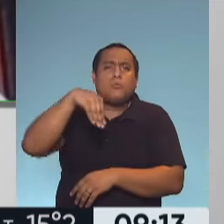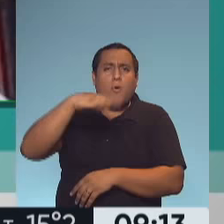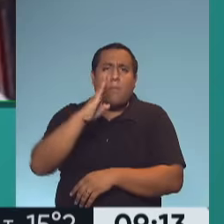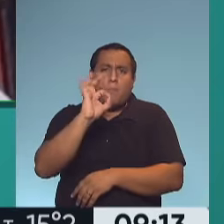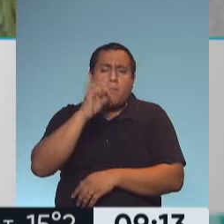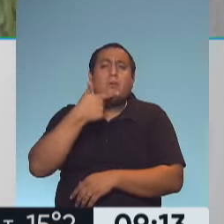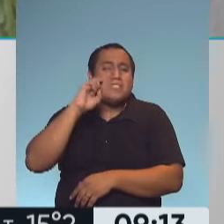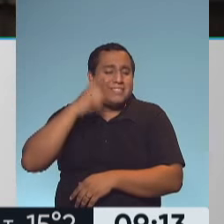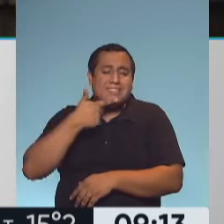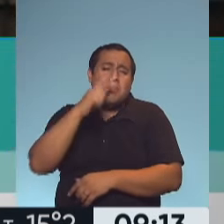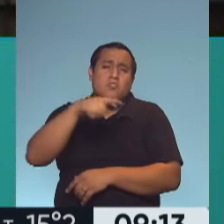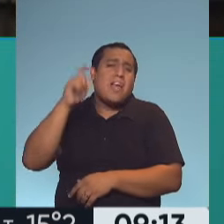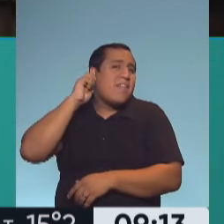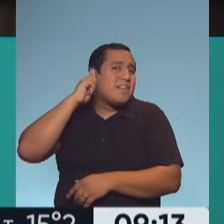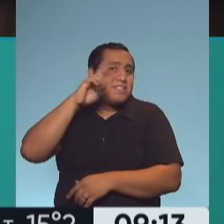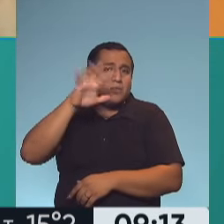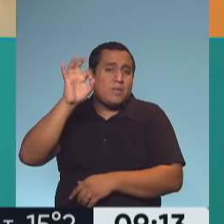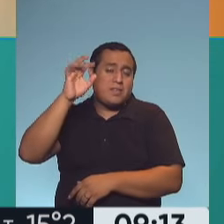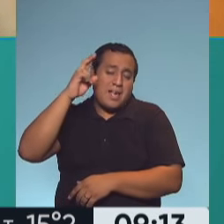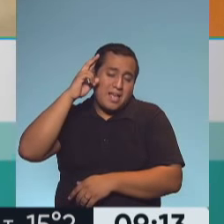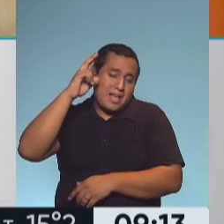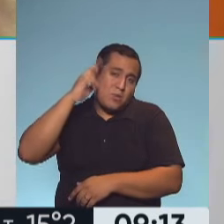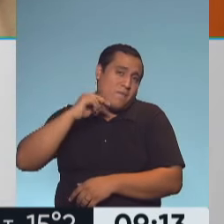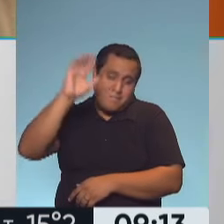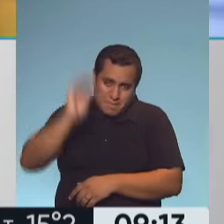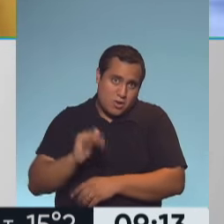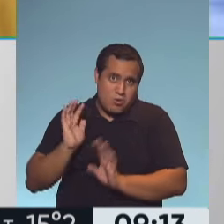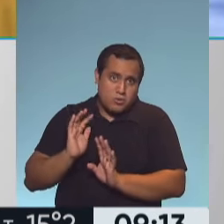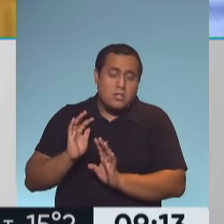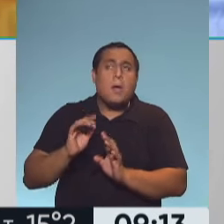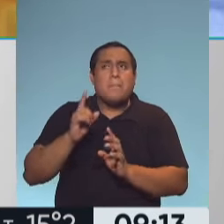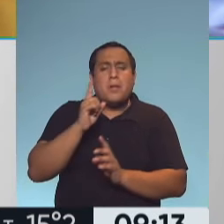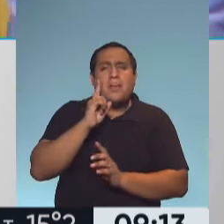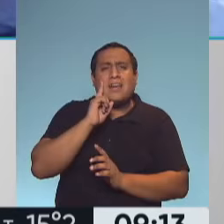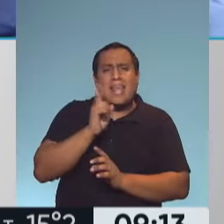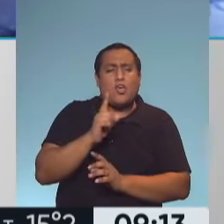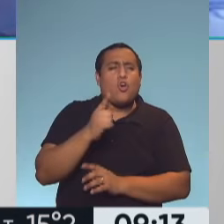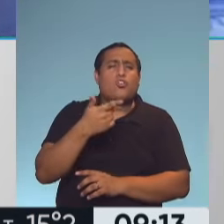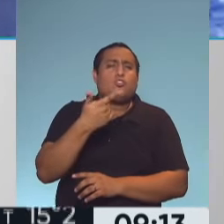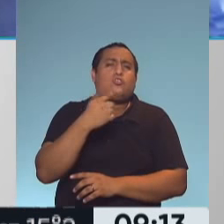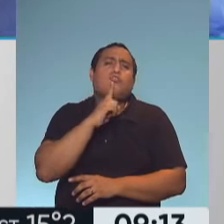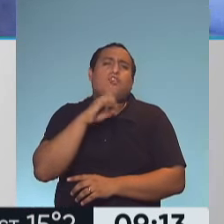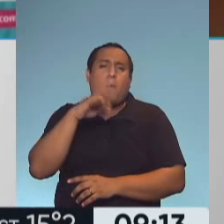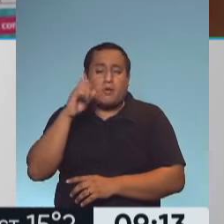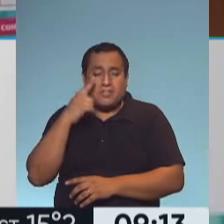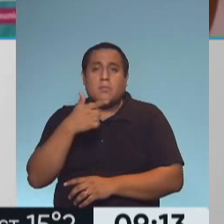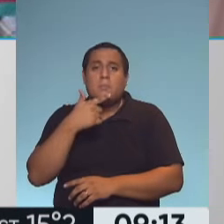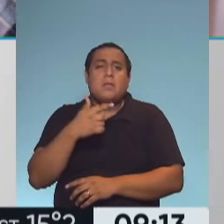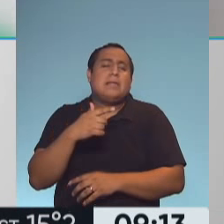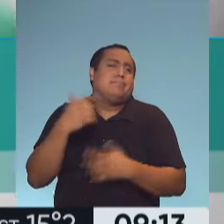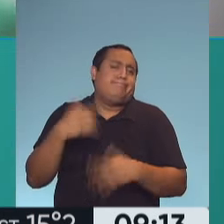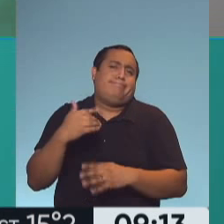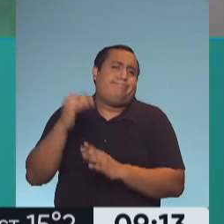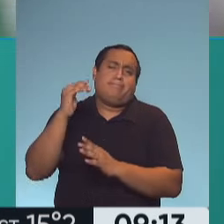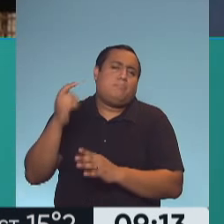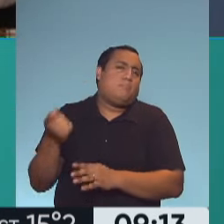años. Se están analizando esos casos. El riesgo, igualmente, de trombosis es de 150 veces menor que el riesgo